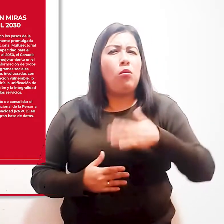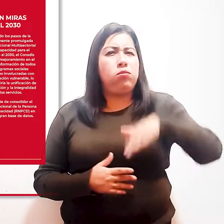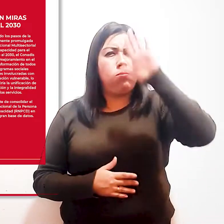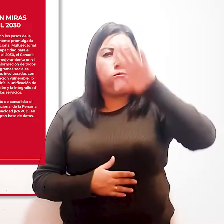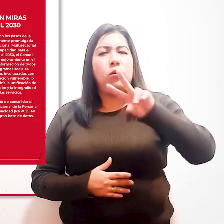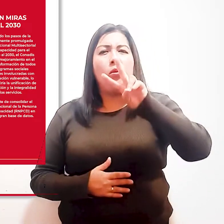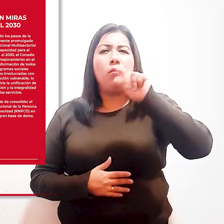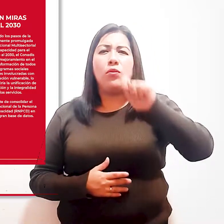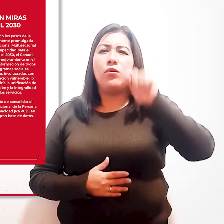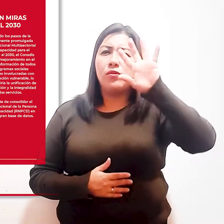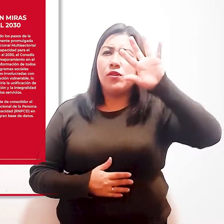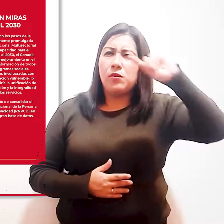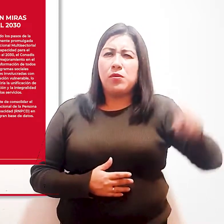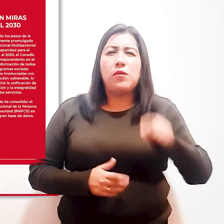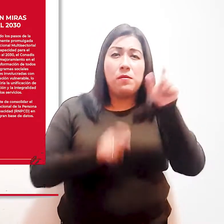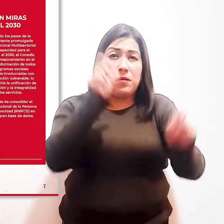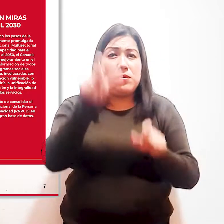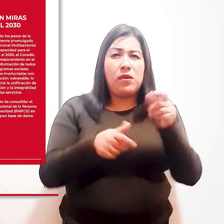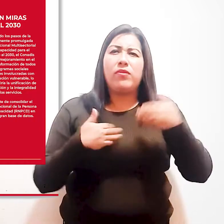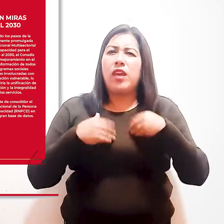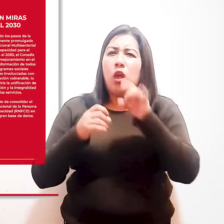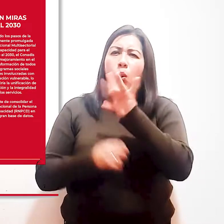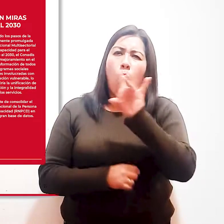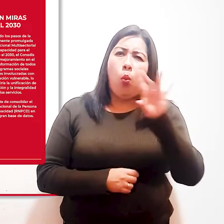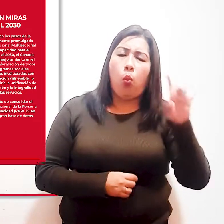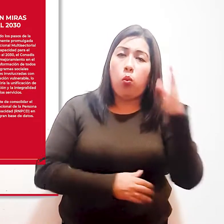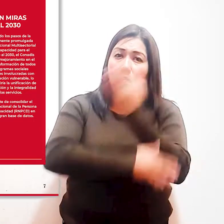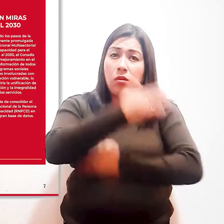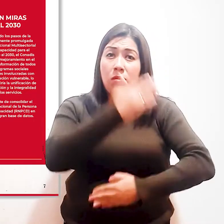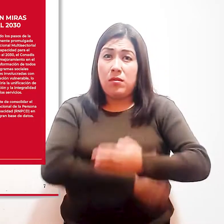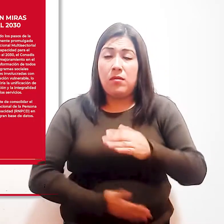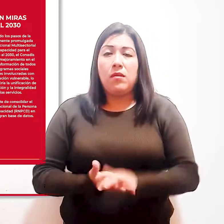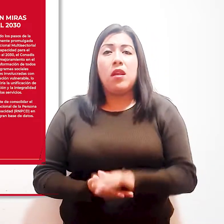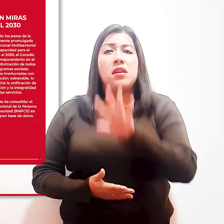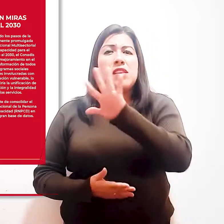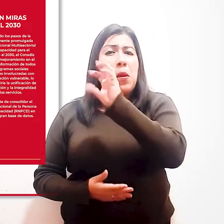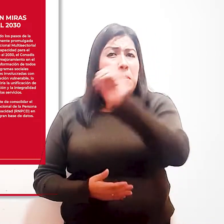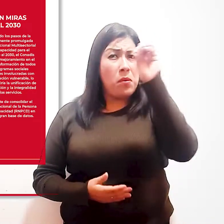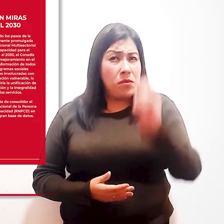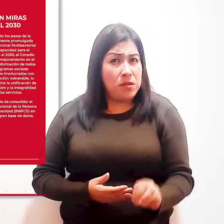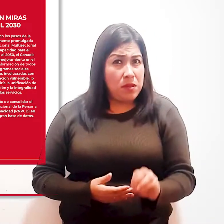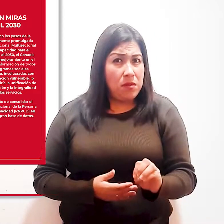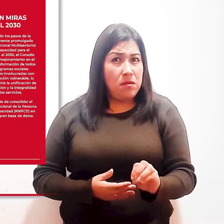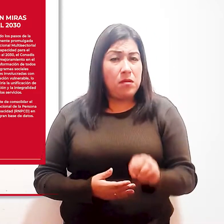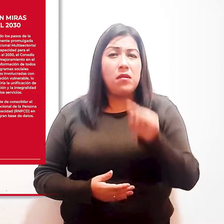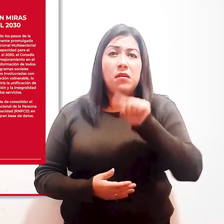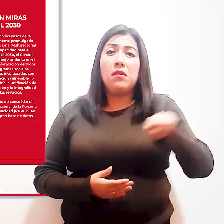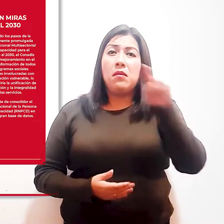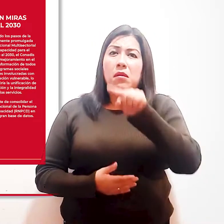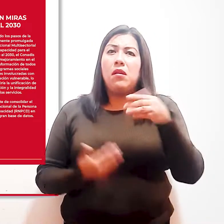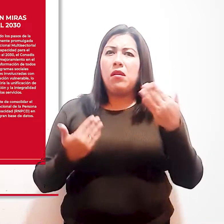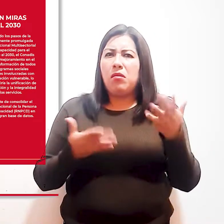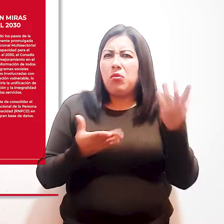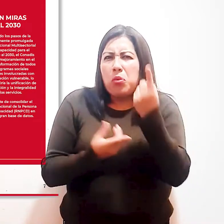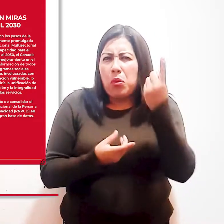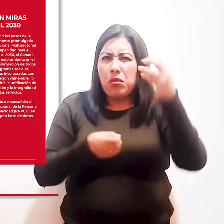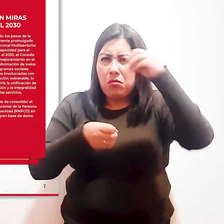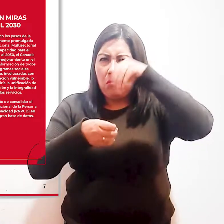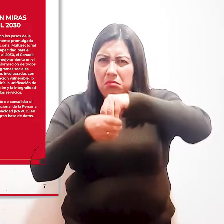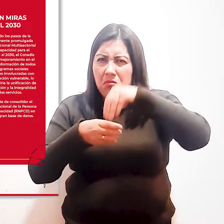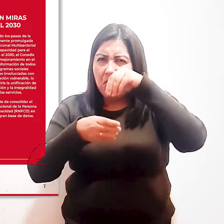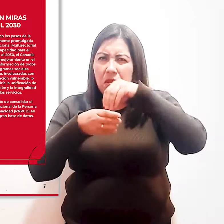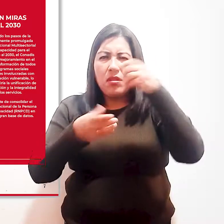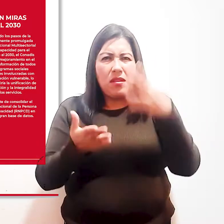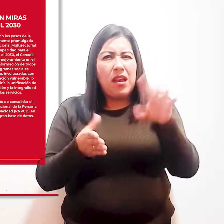de personas tienen algún tipo de discapacidad y solo el 10% de esta población está registrada en el Conadis.